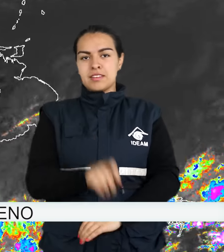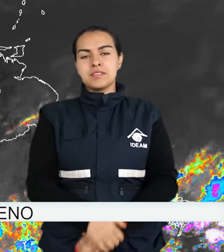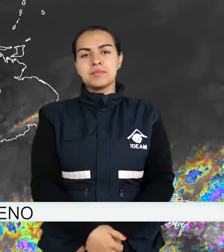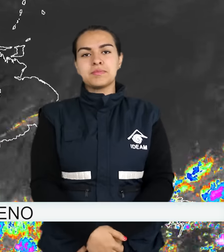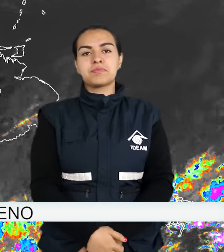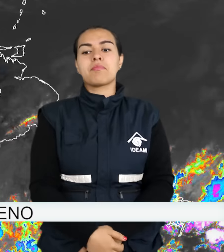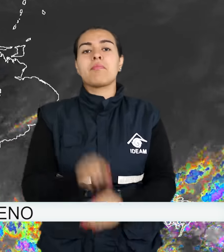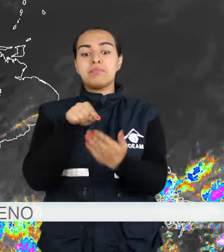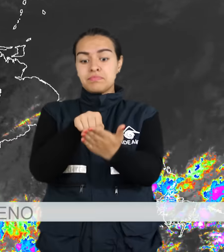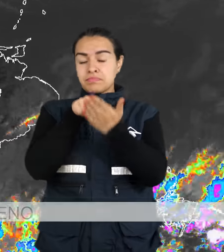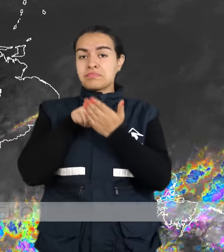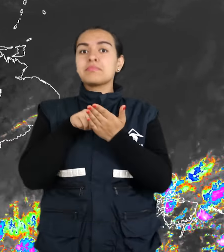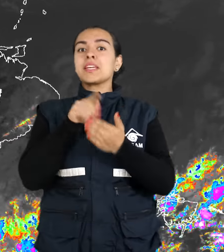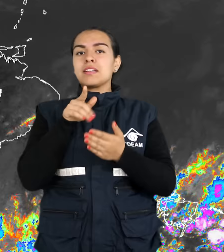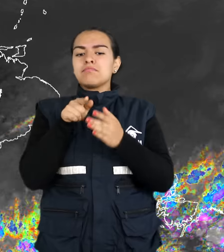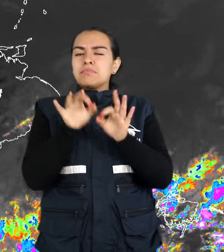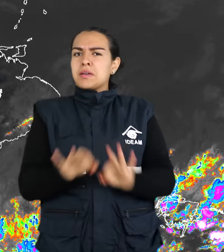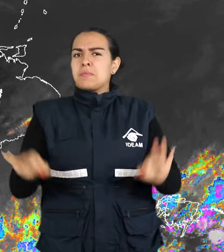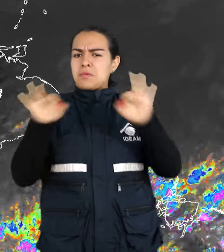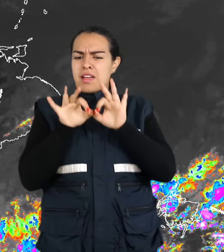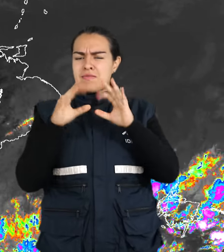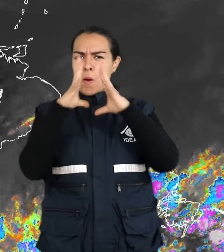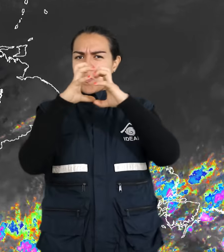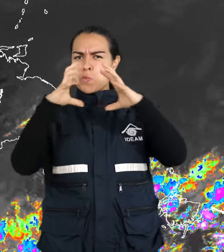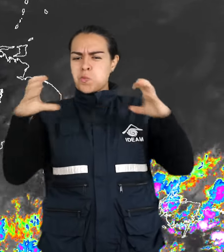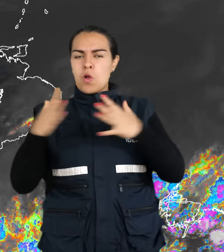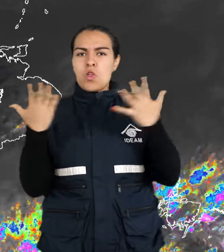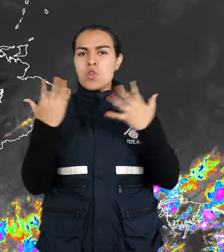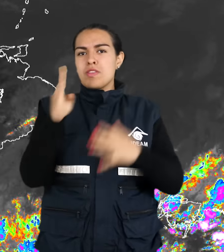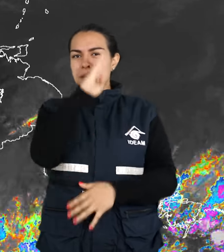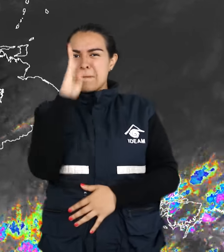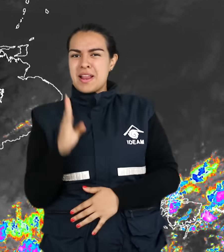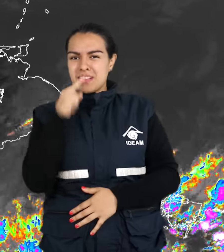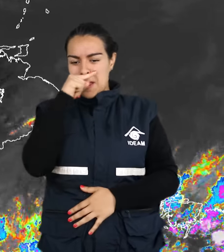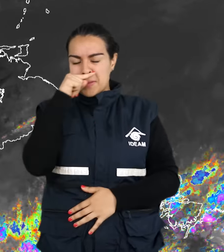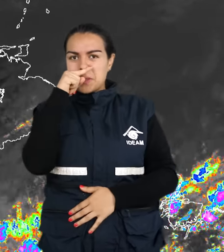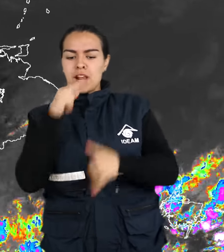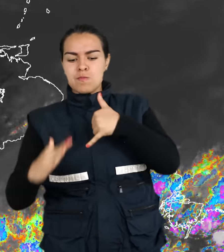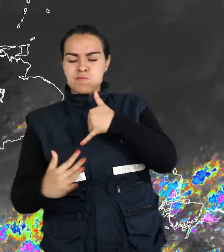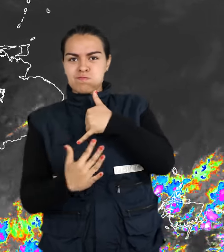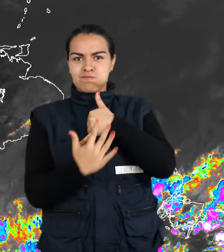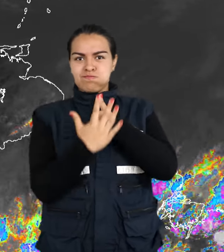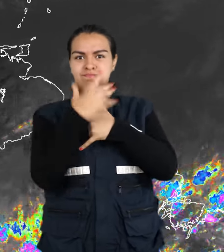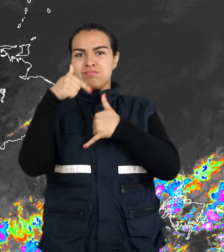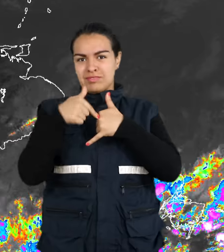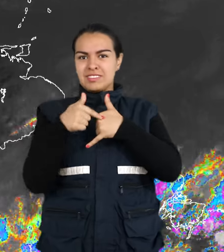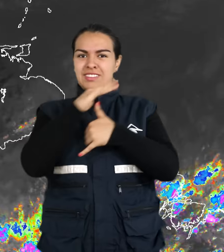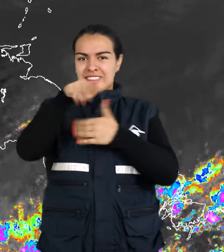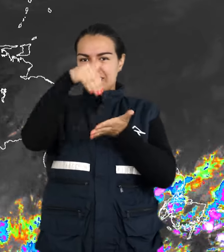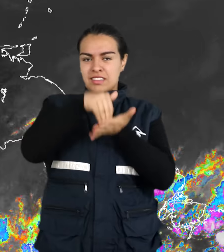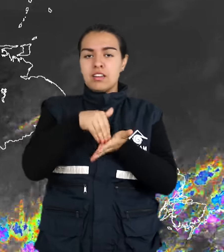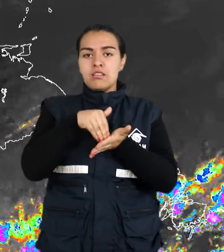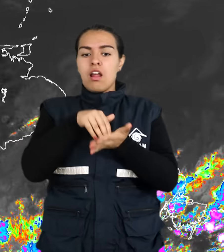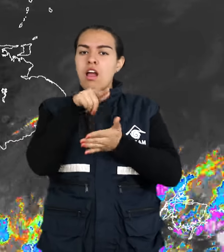En las últimas horas se ha notado un importante ingreso en nubosidad desde la Amazonía brasilera hacia el centro del país, situación que